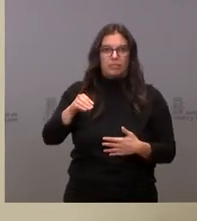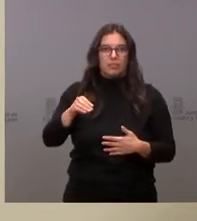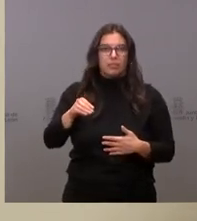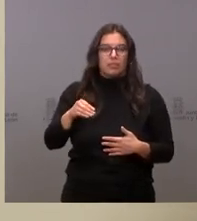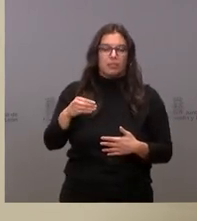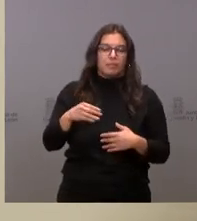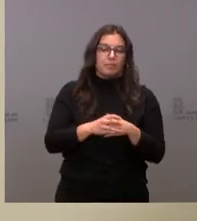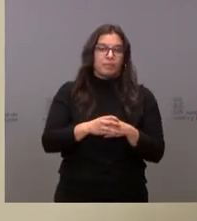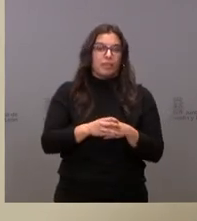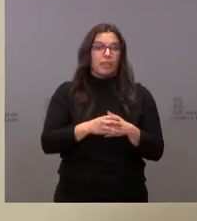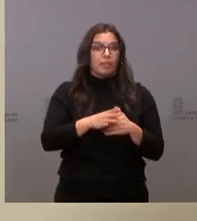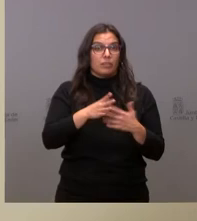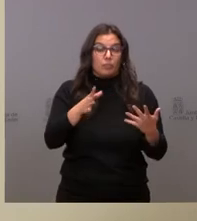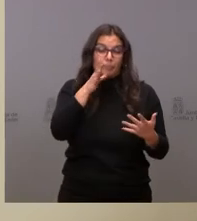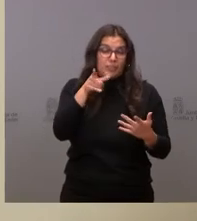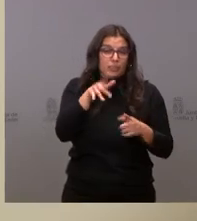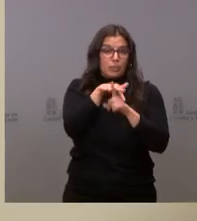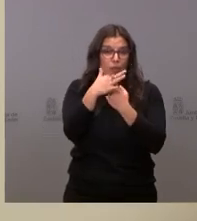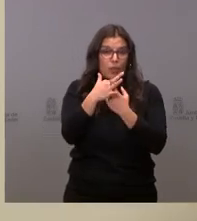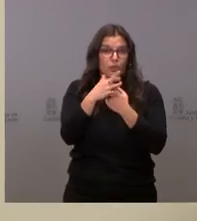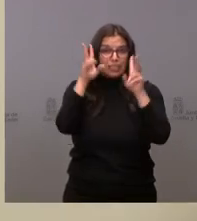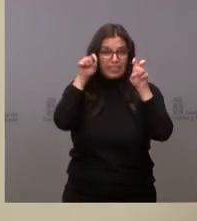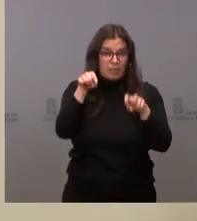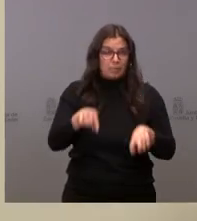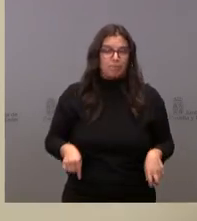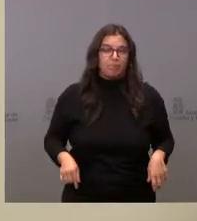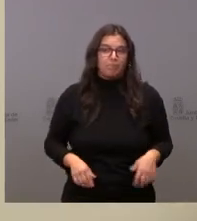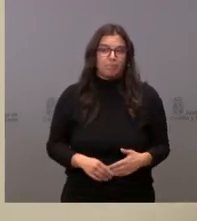recombinante. Y esa es la situación en este momento con los temporeros.